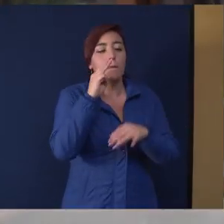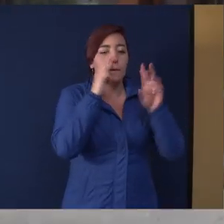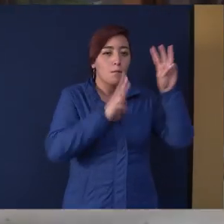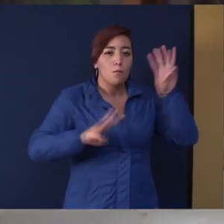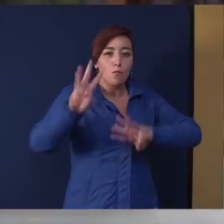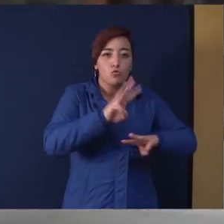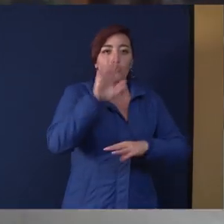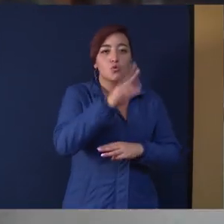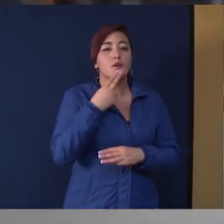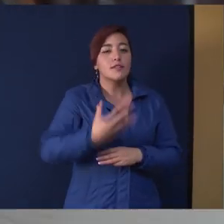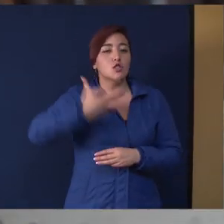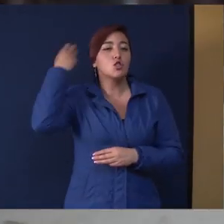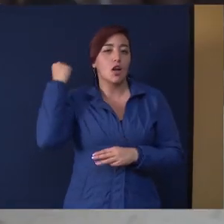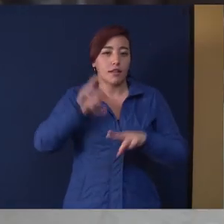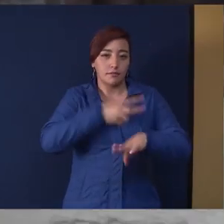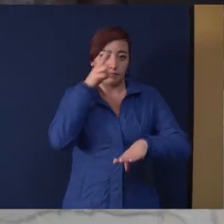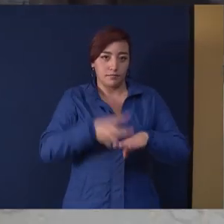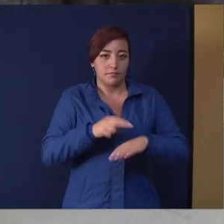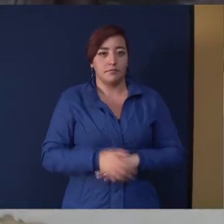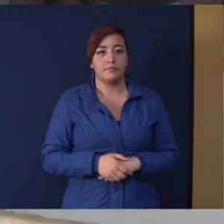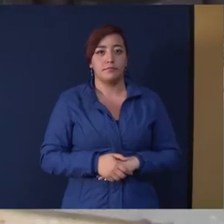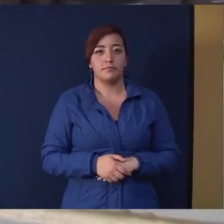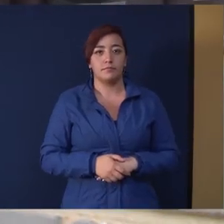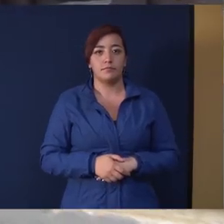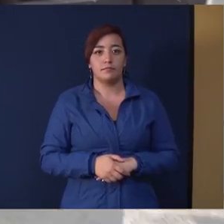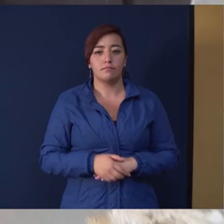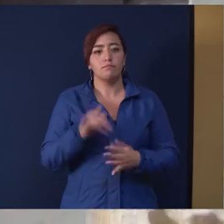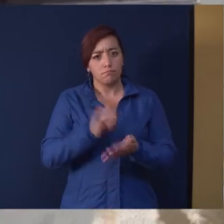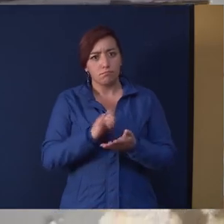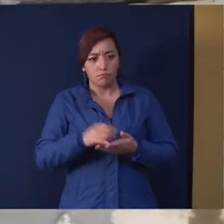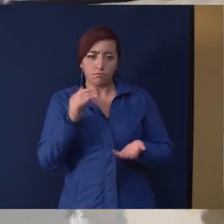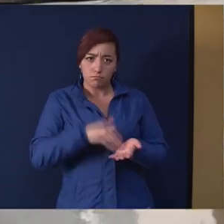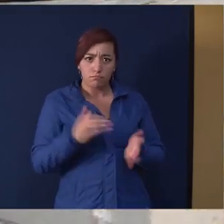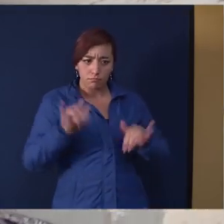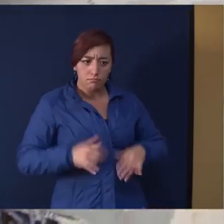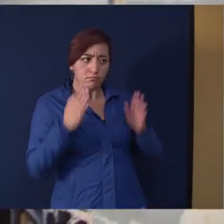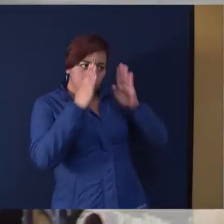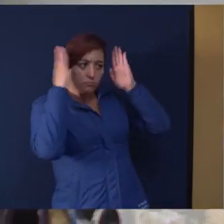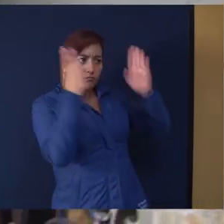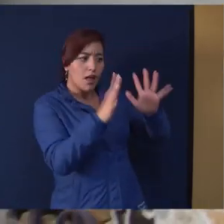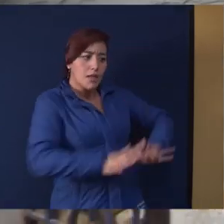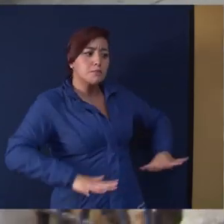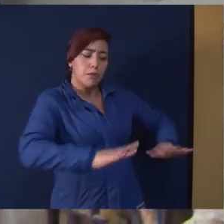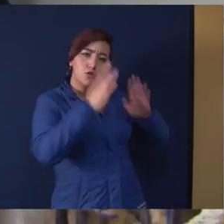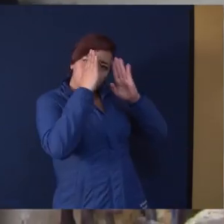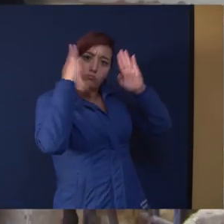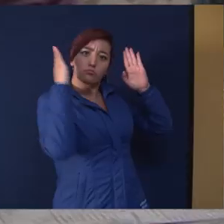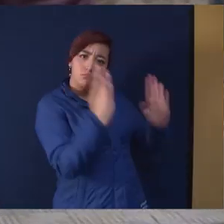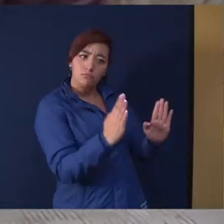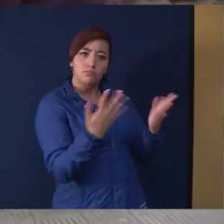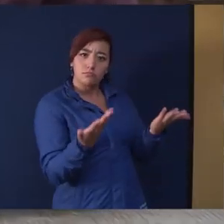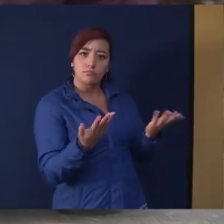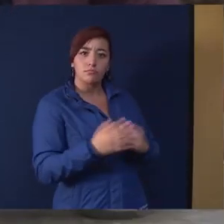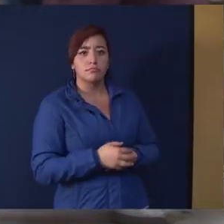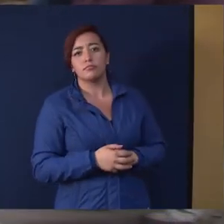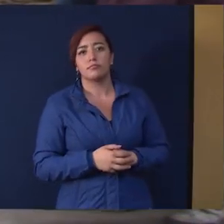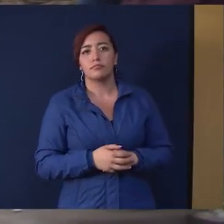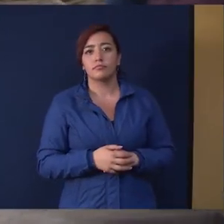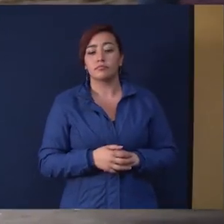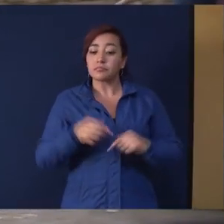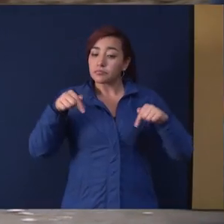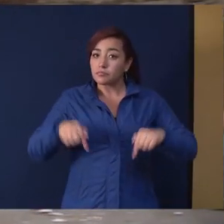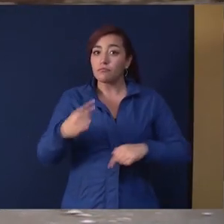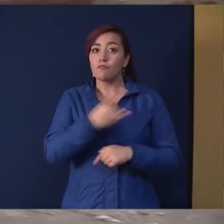El hecho que nuevamente se le preste la atención que merece este espacio pues la